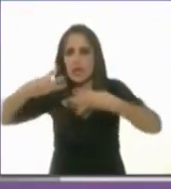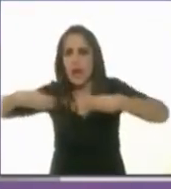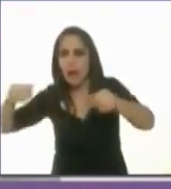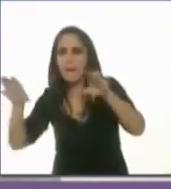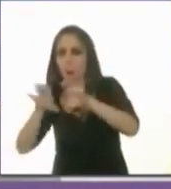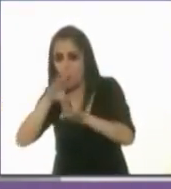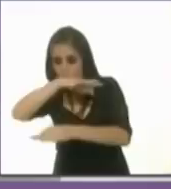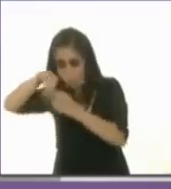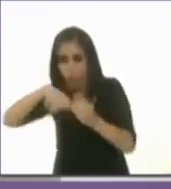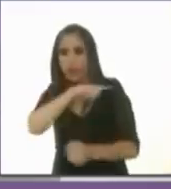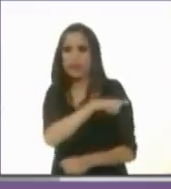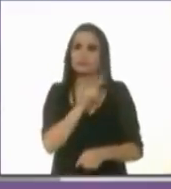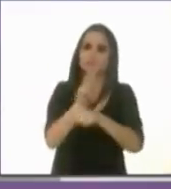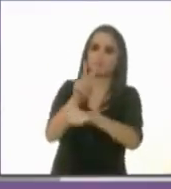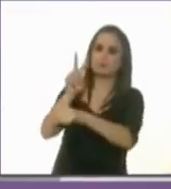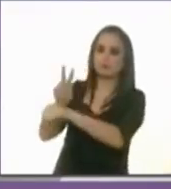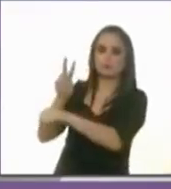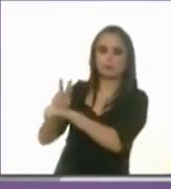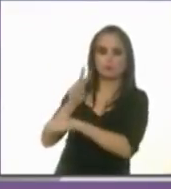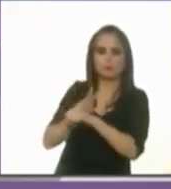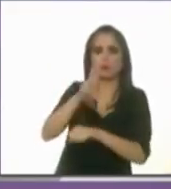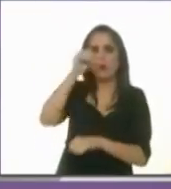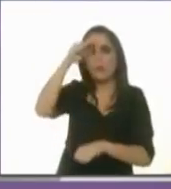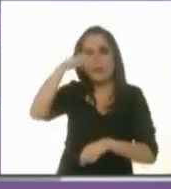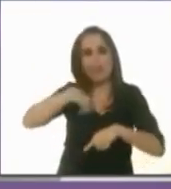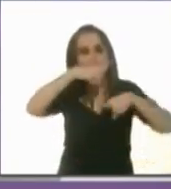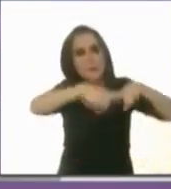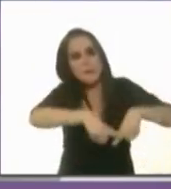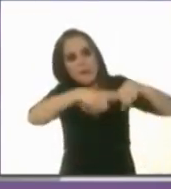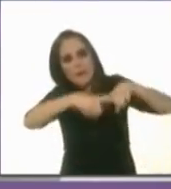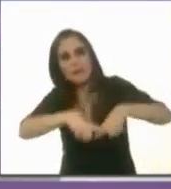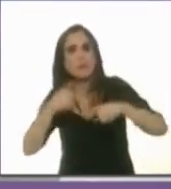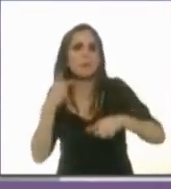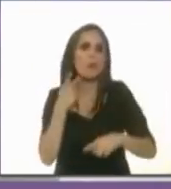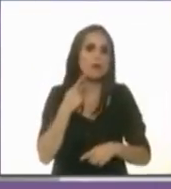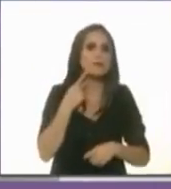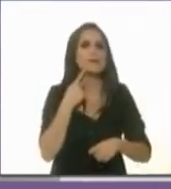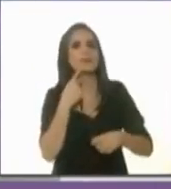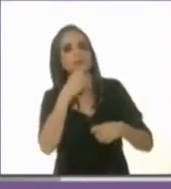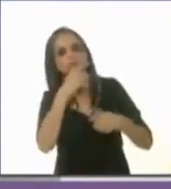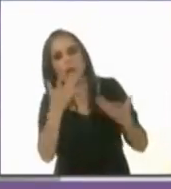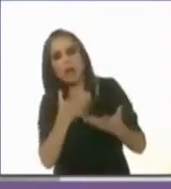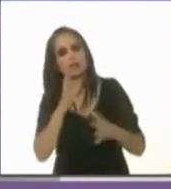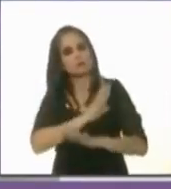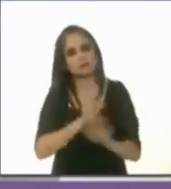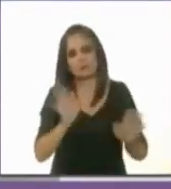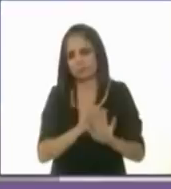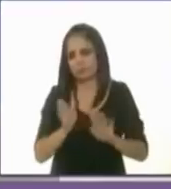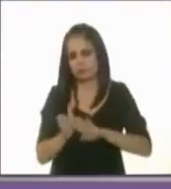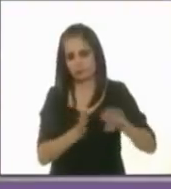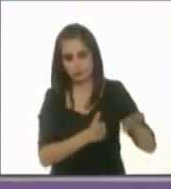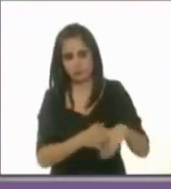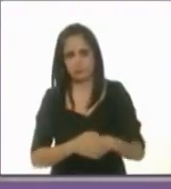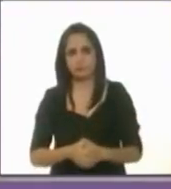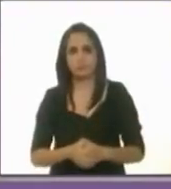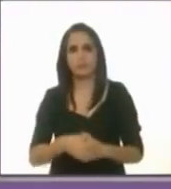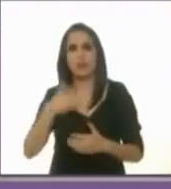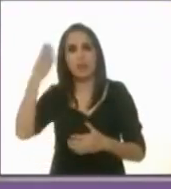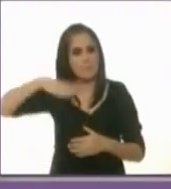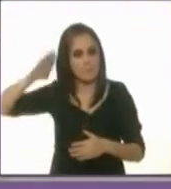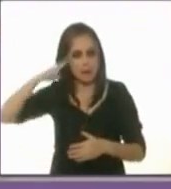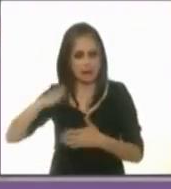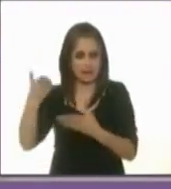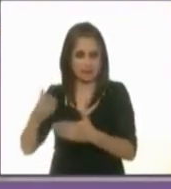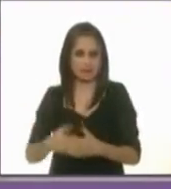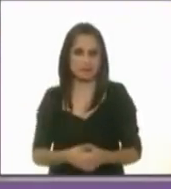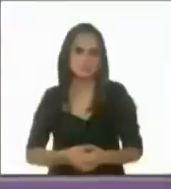manera independiente su agenda, sin tener que depender de los partidos políticos en la Asamblea Legislativa. Gracias. Alejandra Barrales tiene la